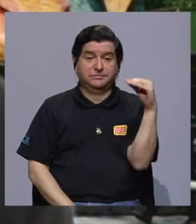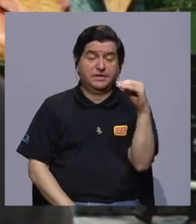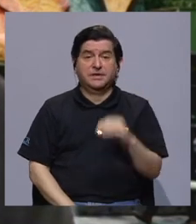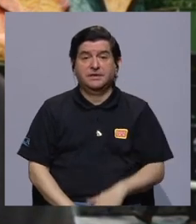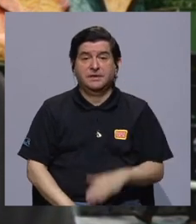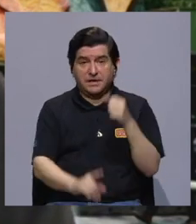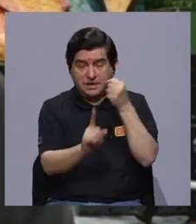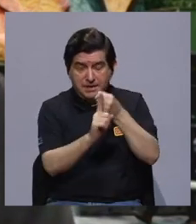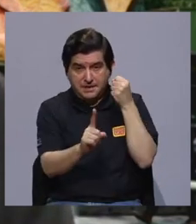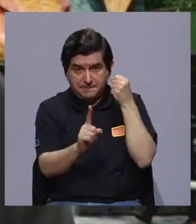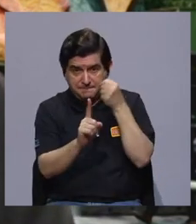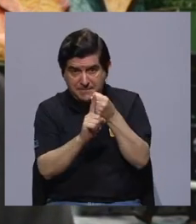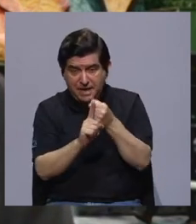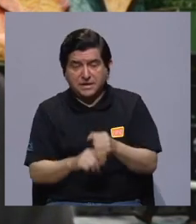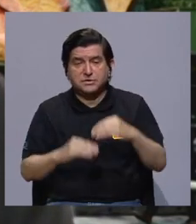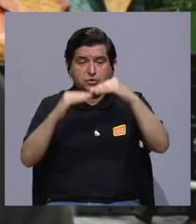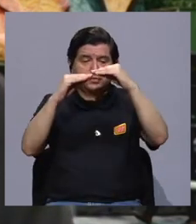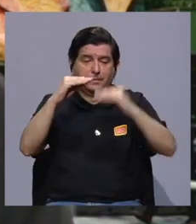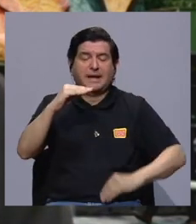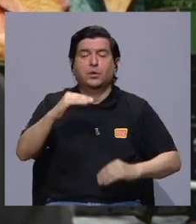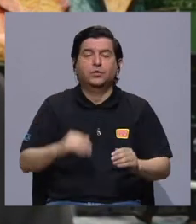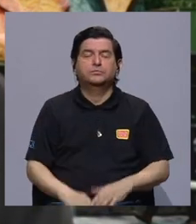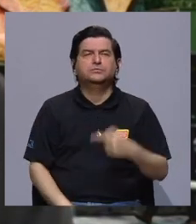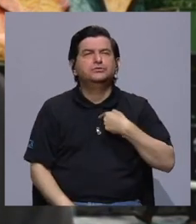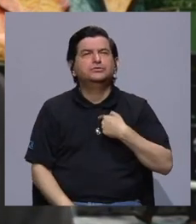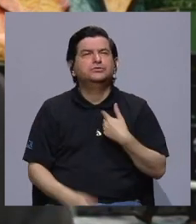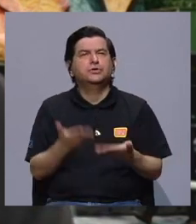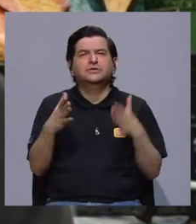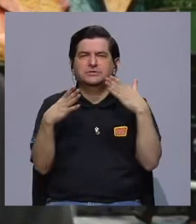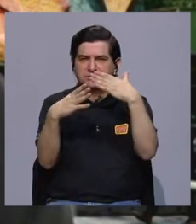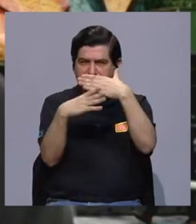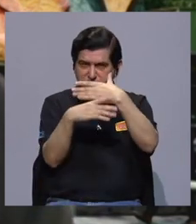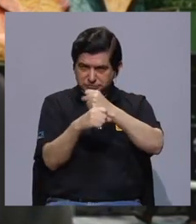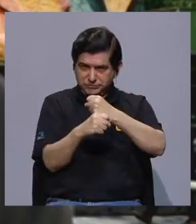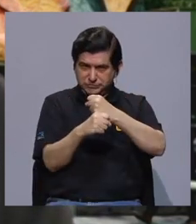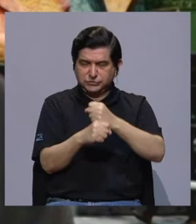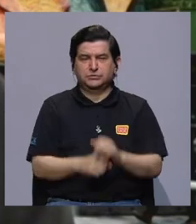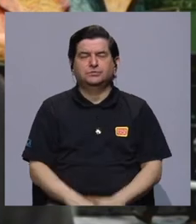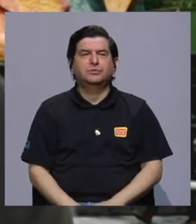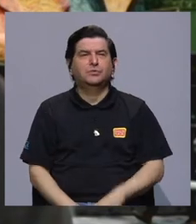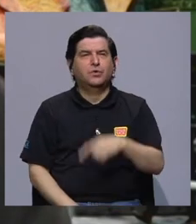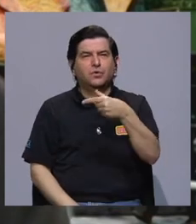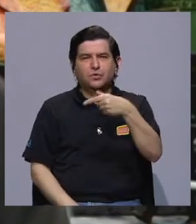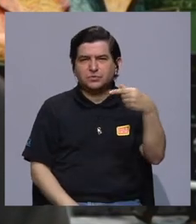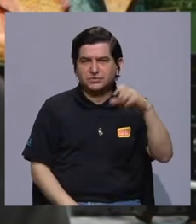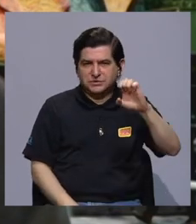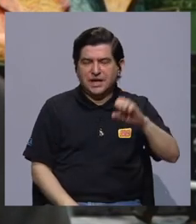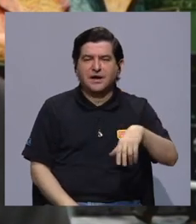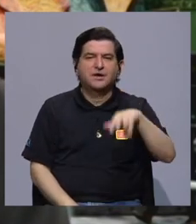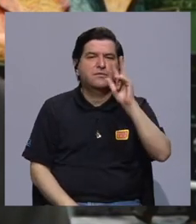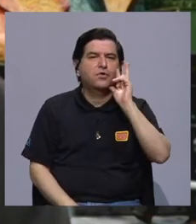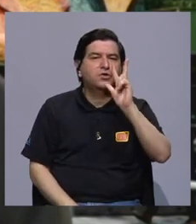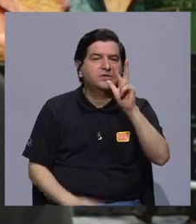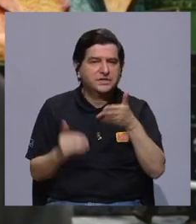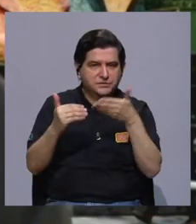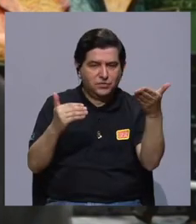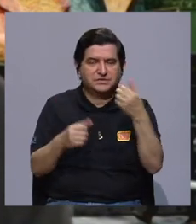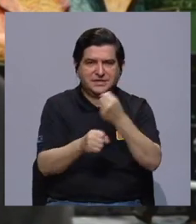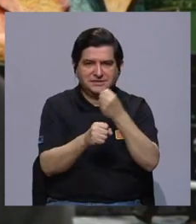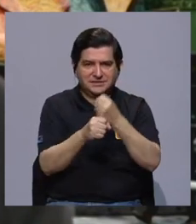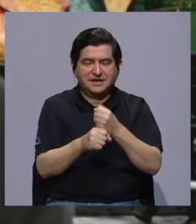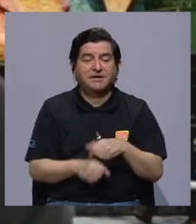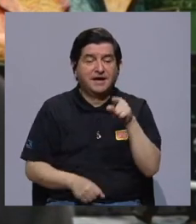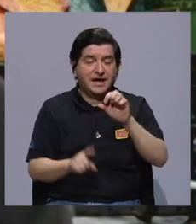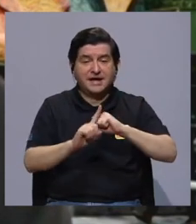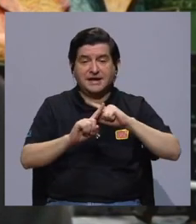y, bueno, los impactos sean menores. Yo resumiría tal vez, don Gustavo, en tres. Yo creo que hay que